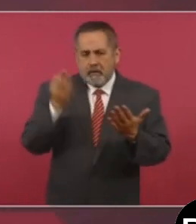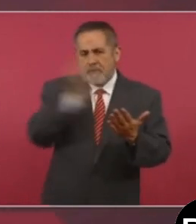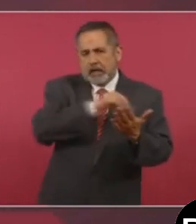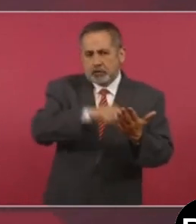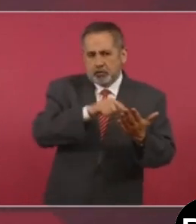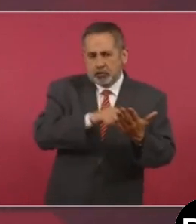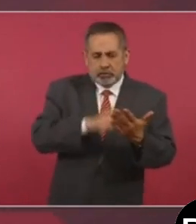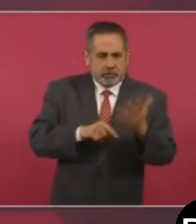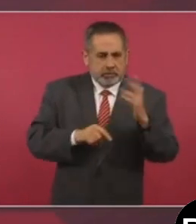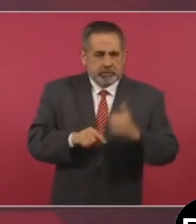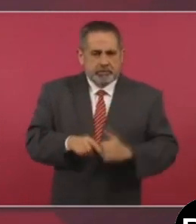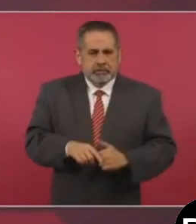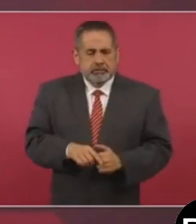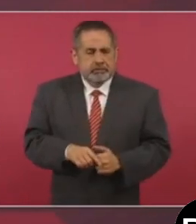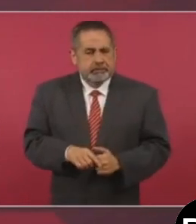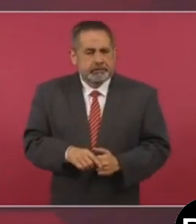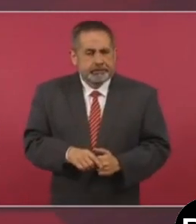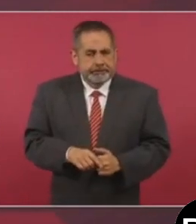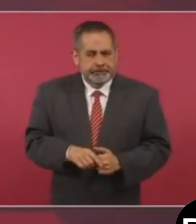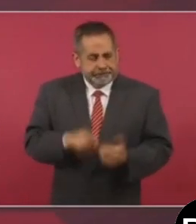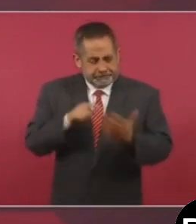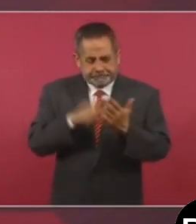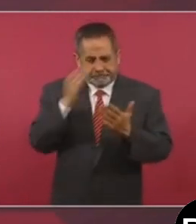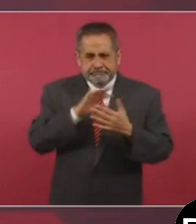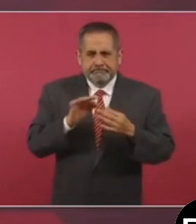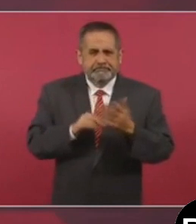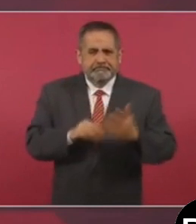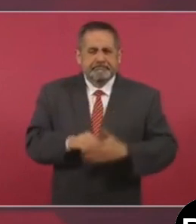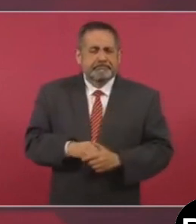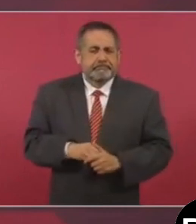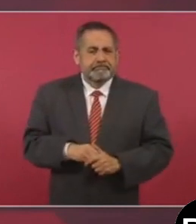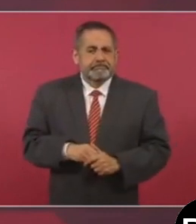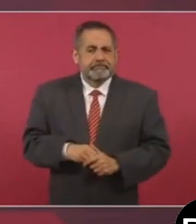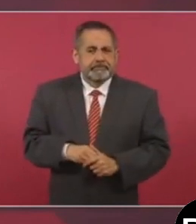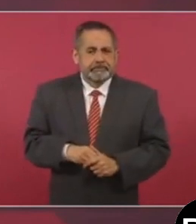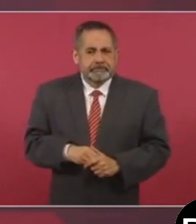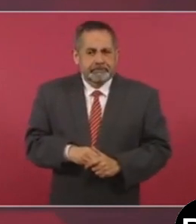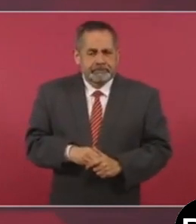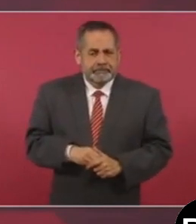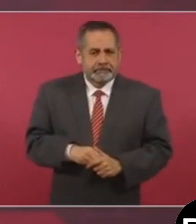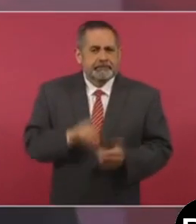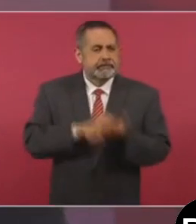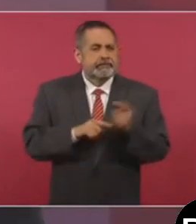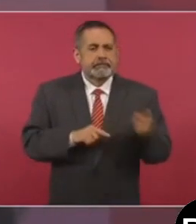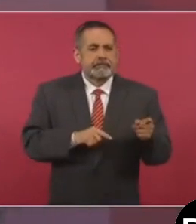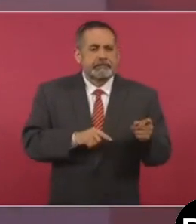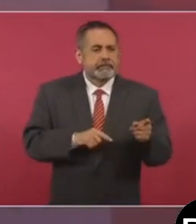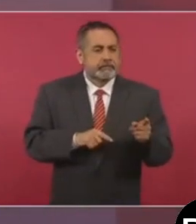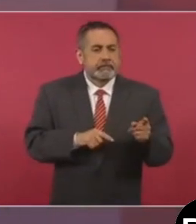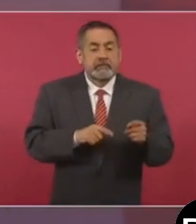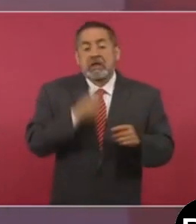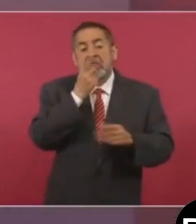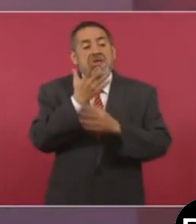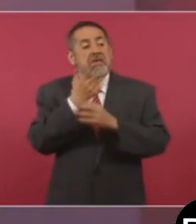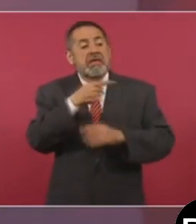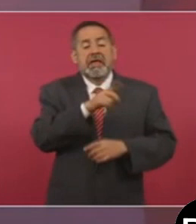resultado falso, atribuido a Diego Fernández de